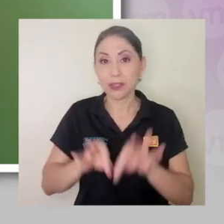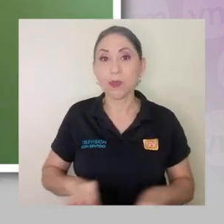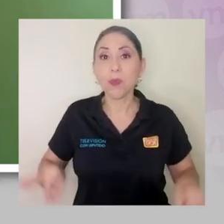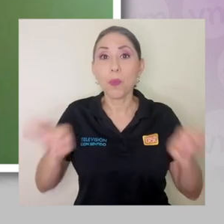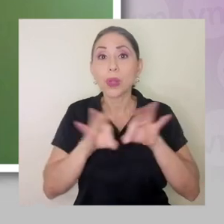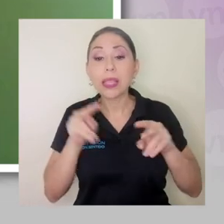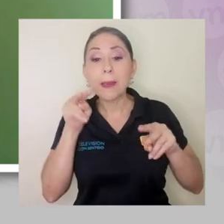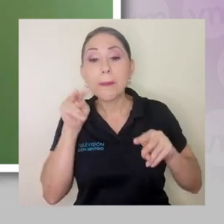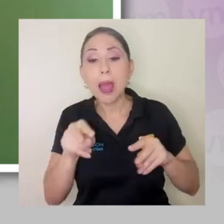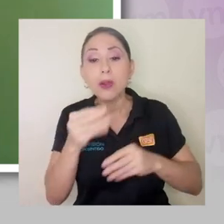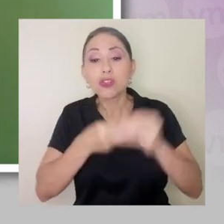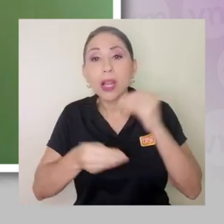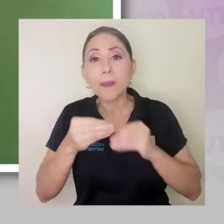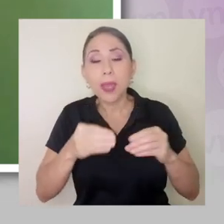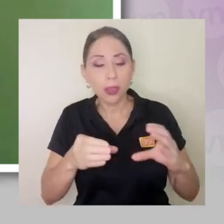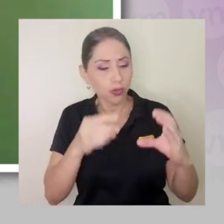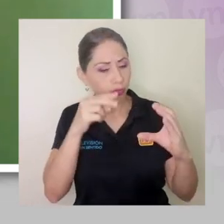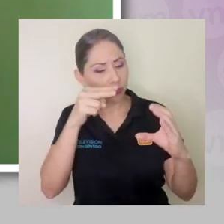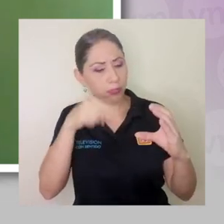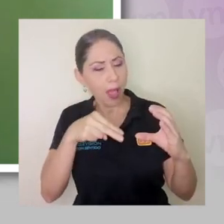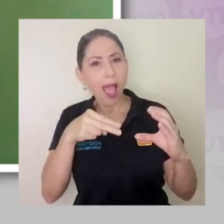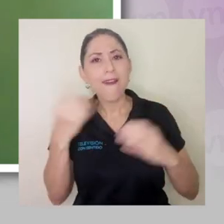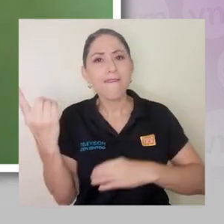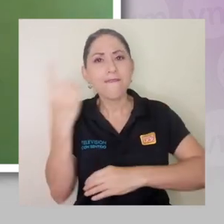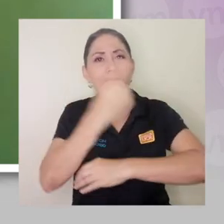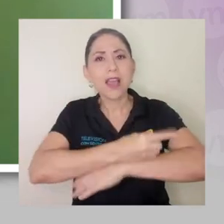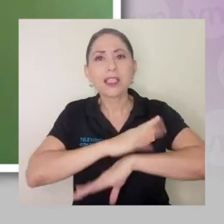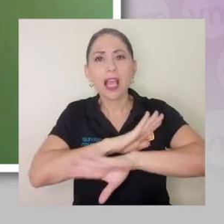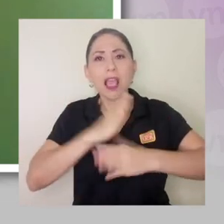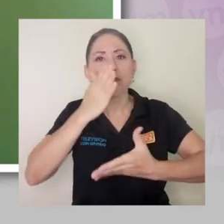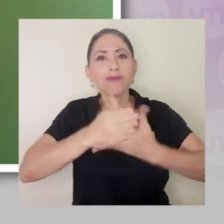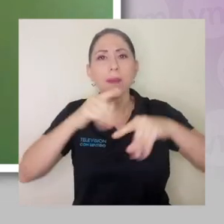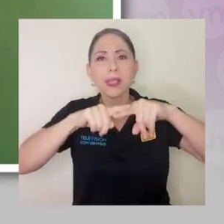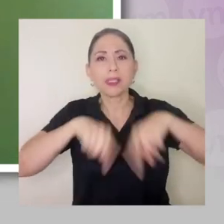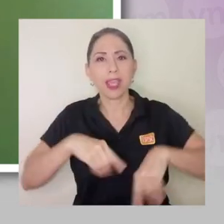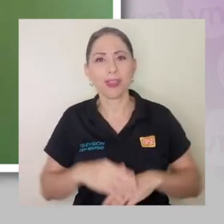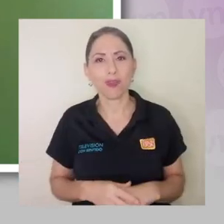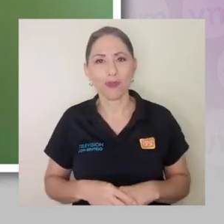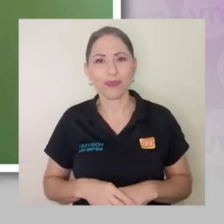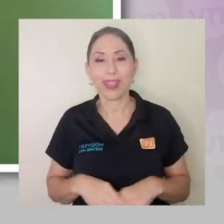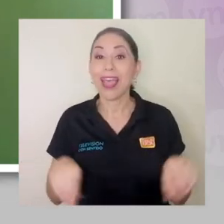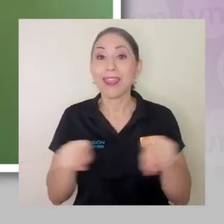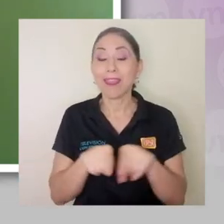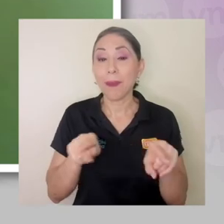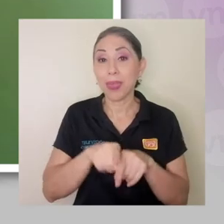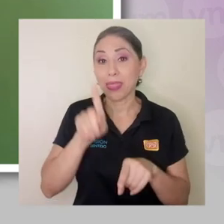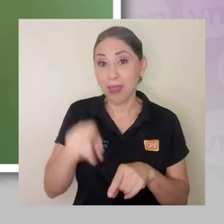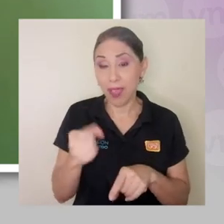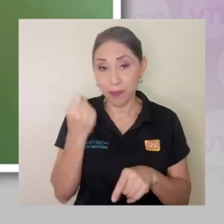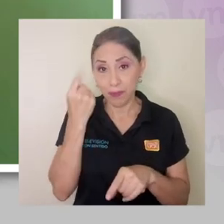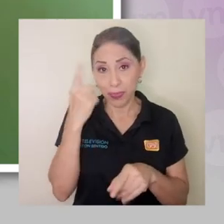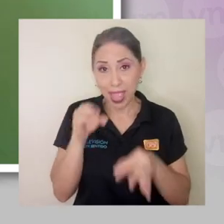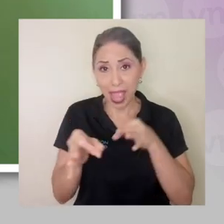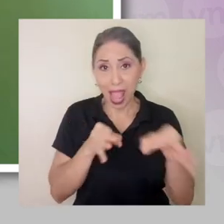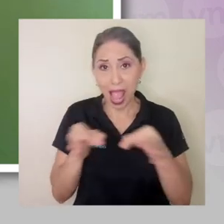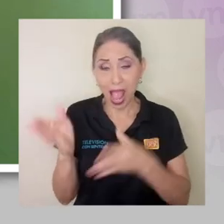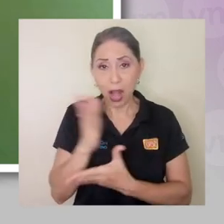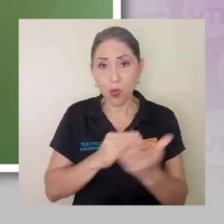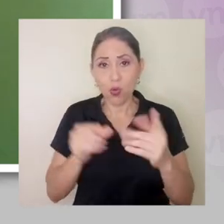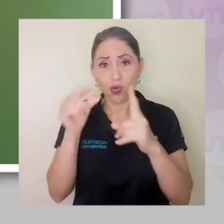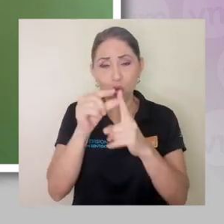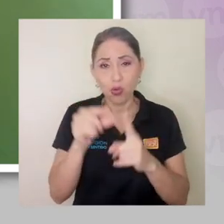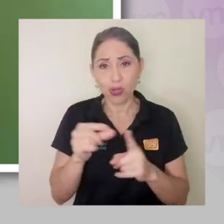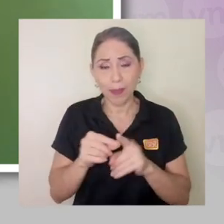las fechas de vencimiento de los alimentos. Con esto, hay que también aclarar algunos conceptos que son